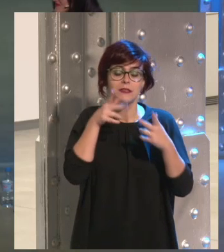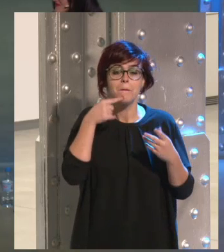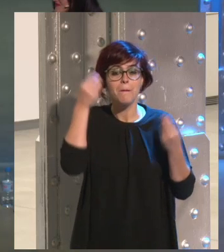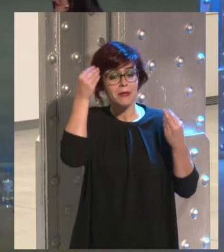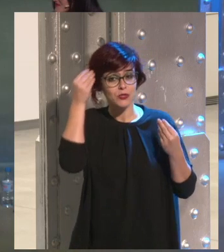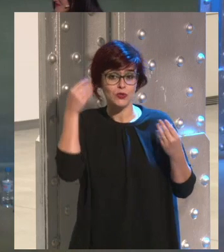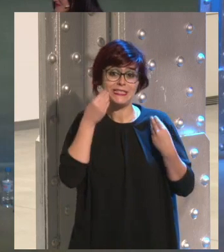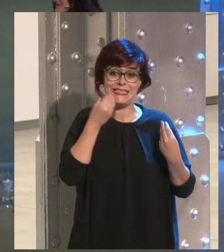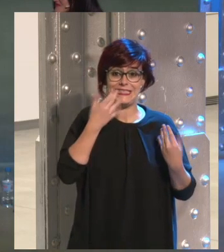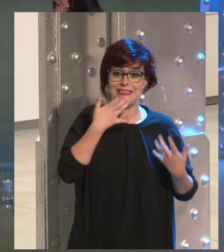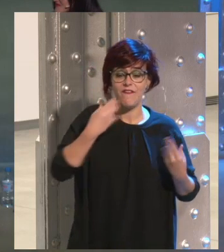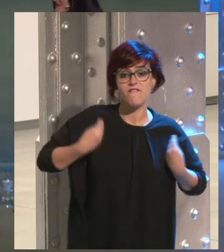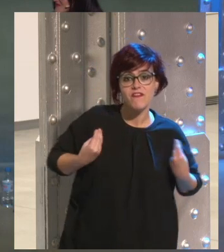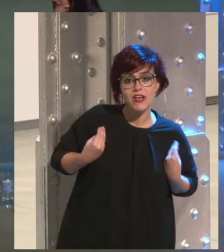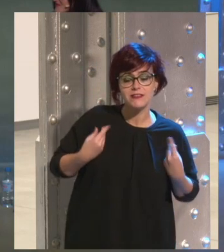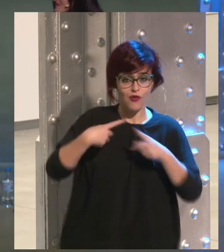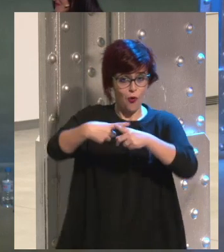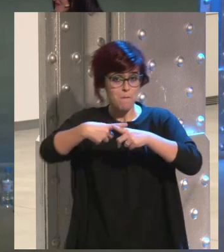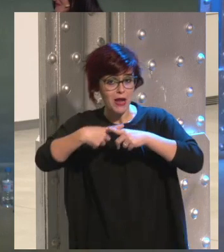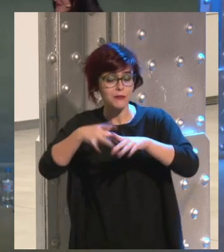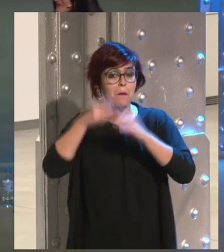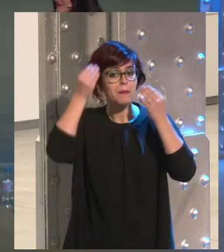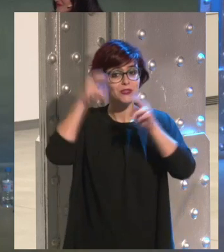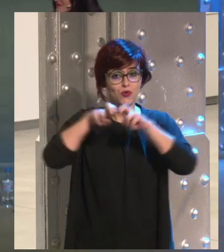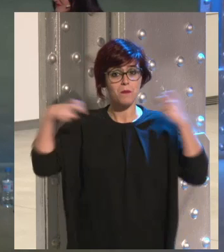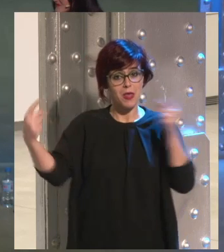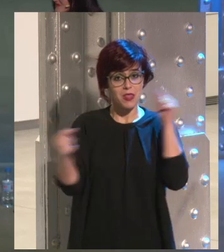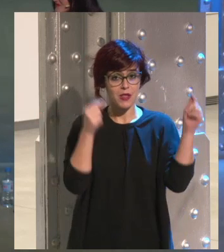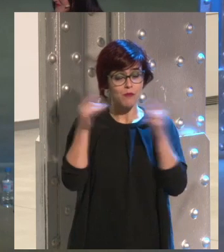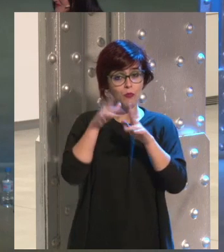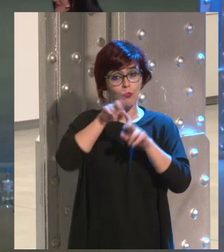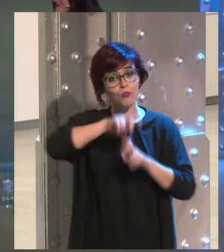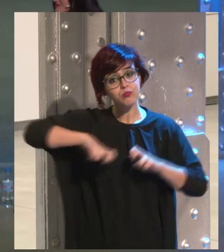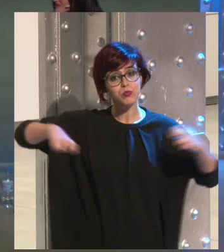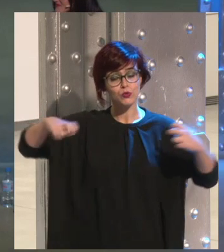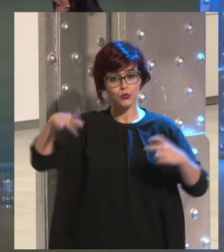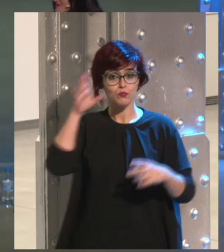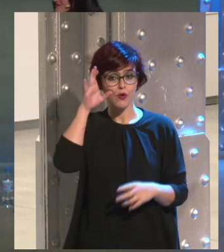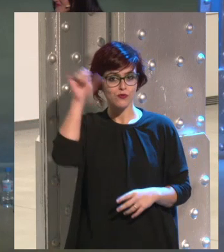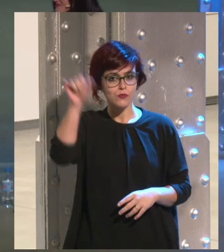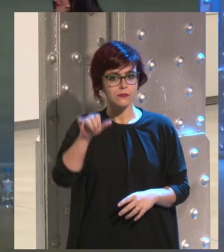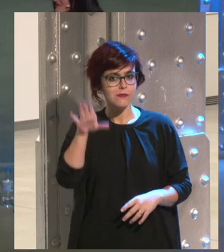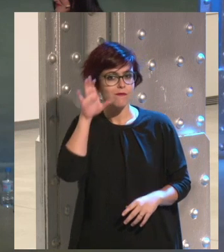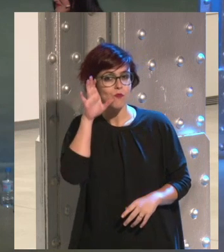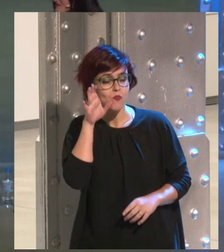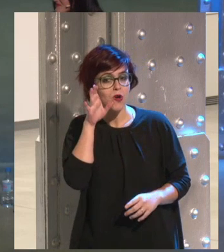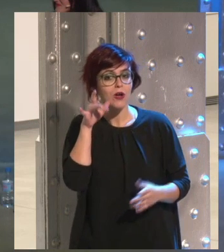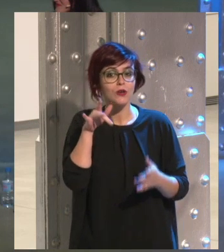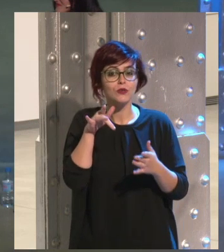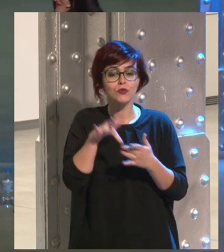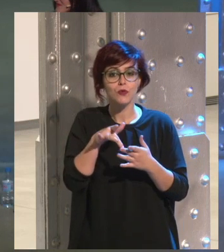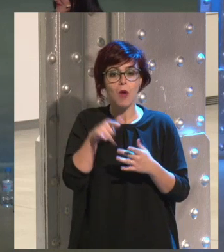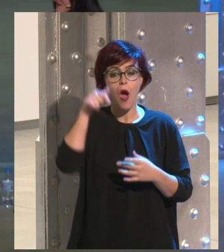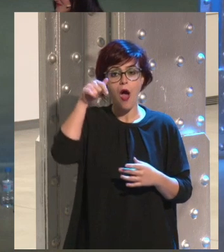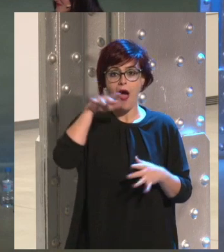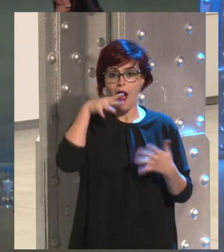que podríamos tener hoy aquí en esta mesa además con vosotros aquí escuchando con las orejas bien abiertas es que se acaba